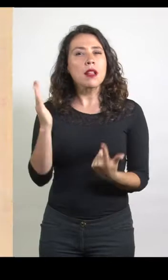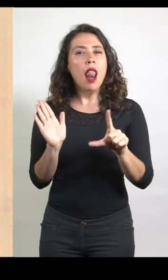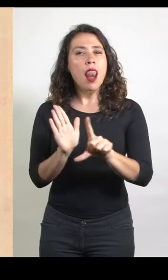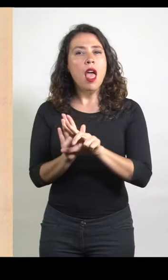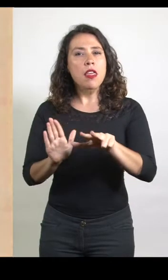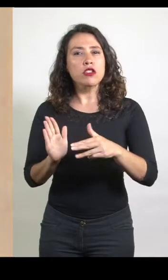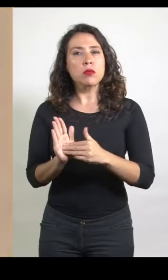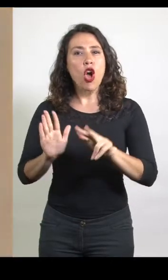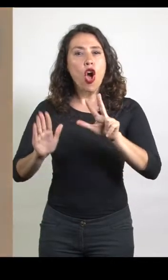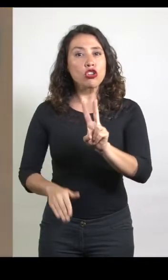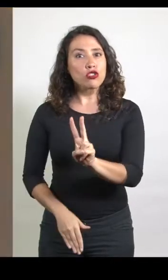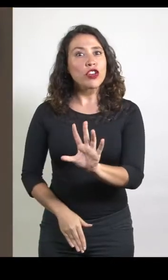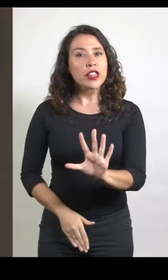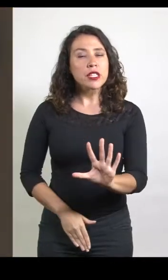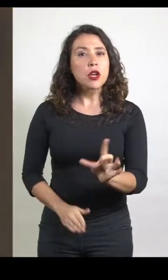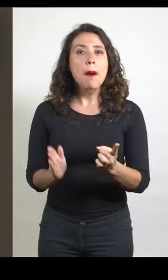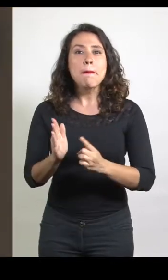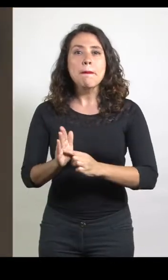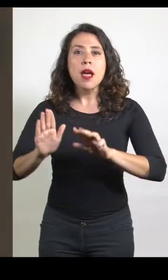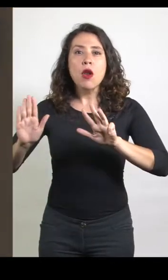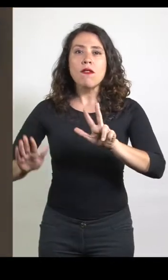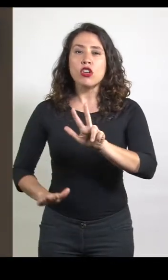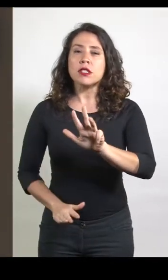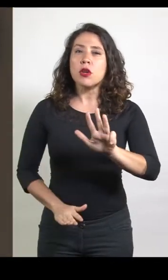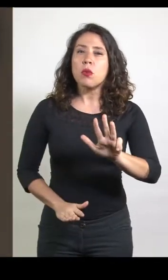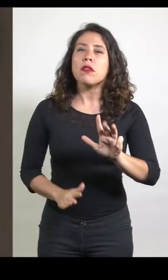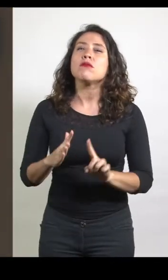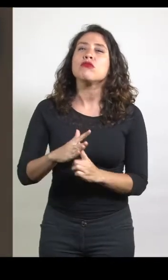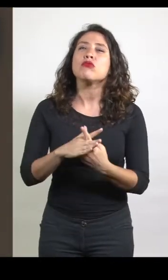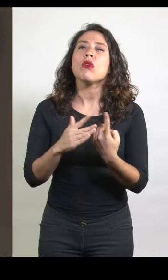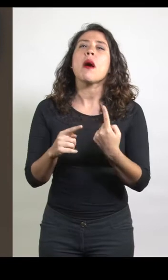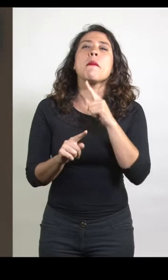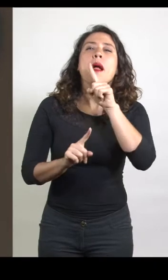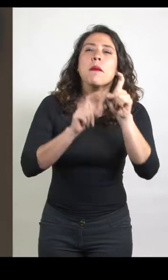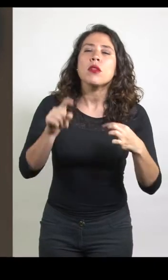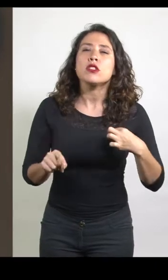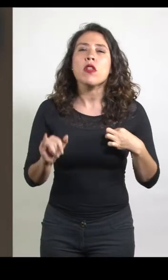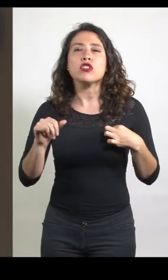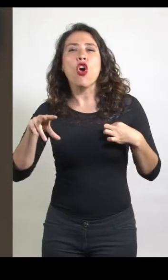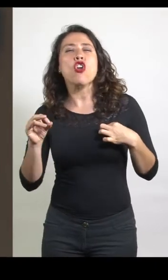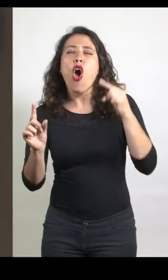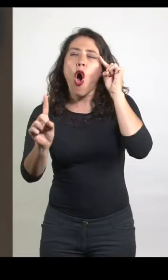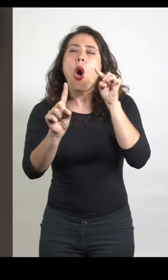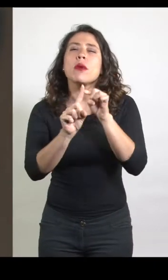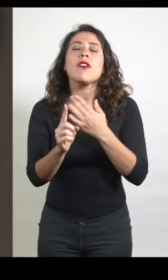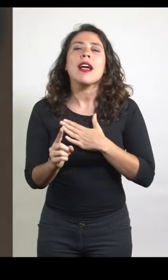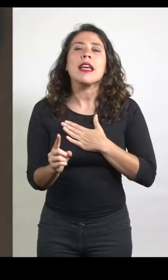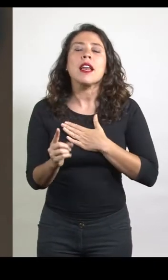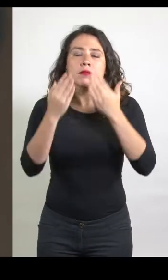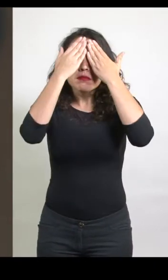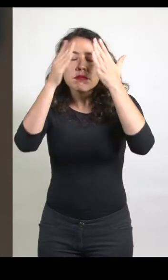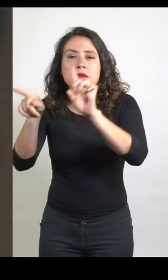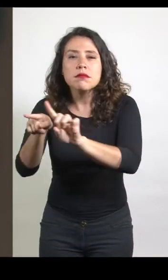18.825 de 1989, que surgió de un plebiscito cuyos objetivos principales fueron el